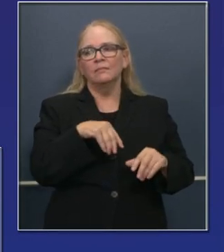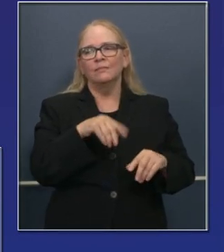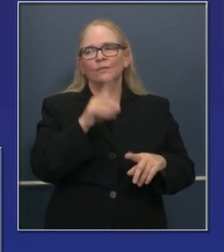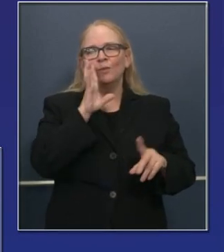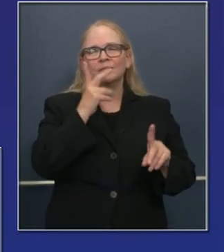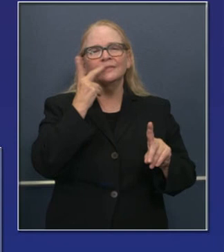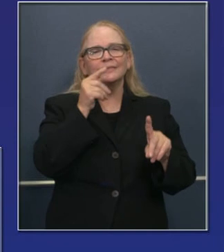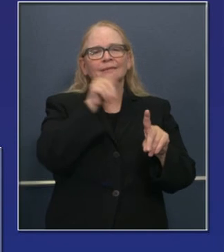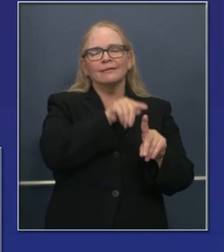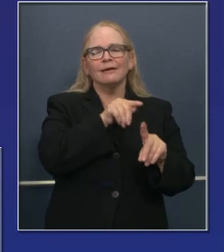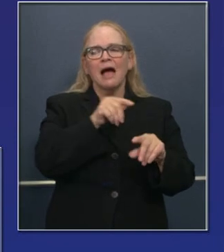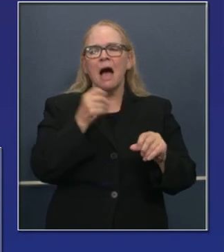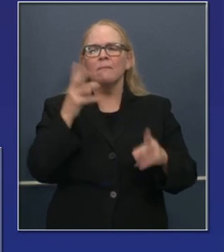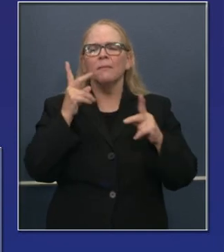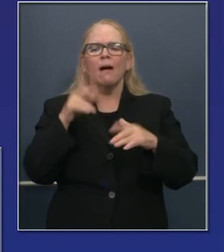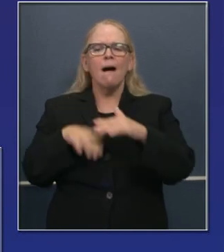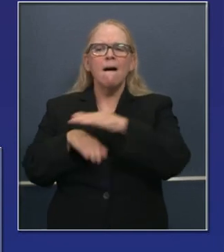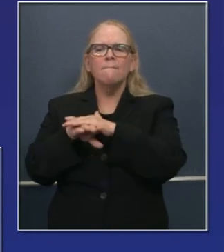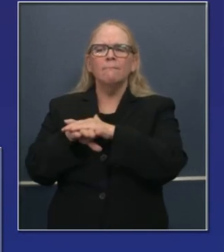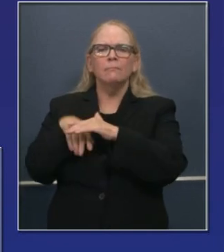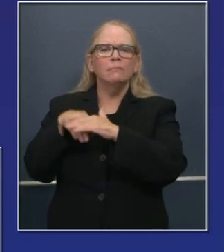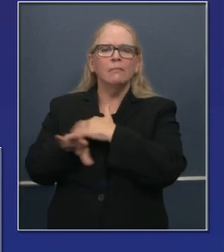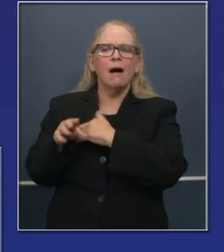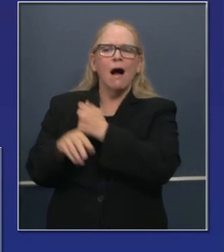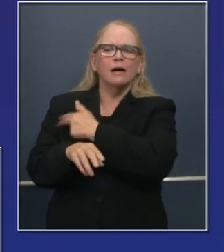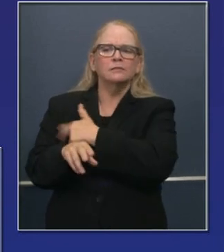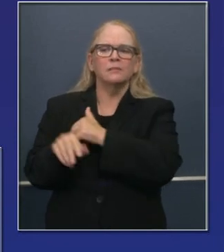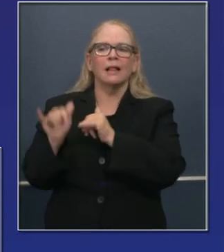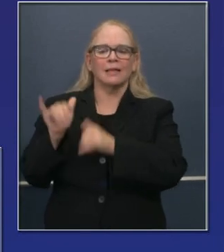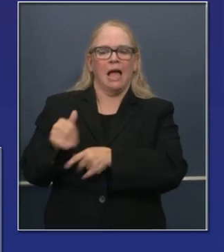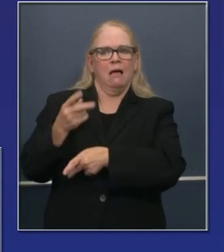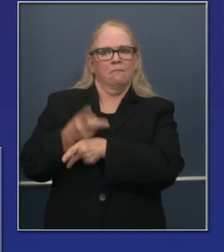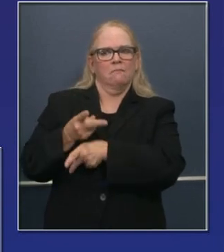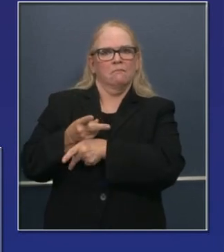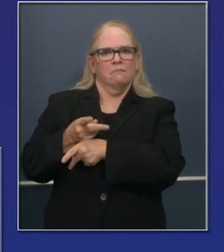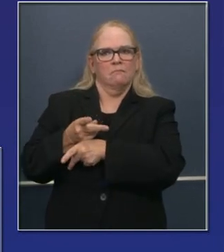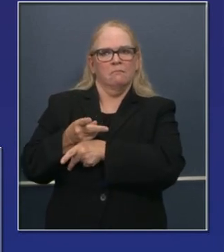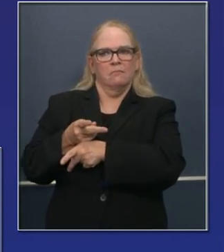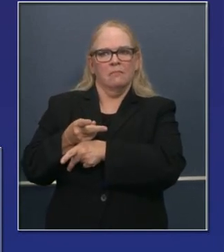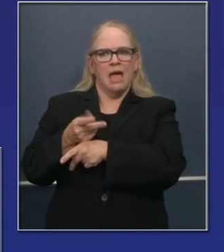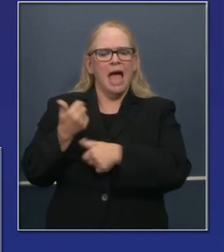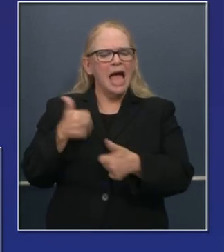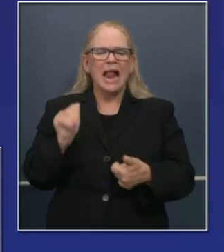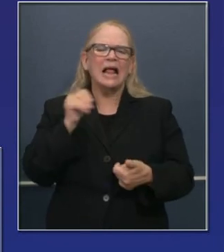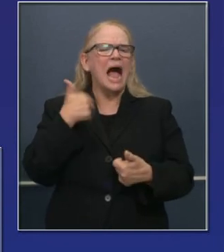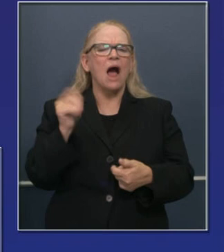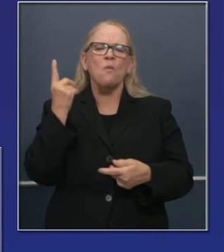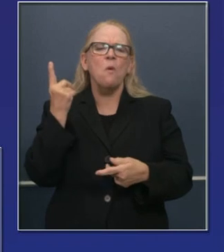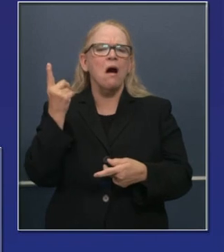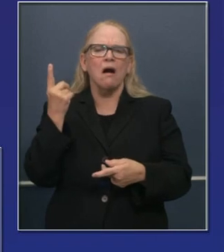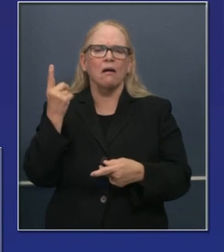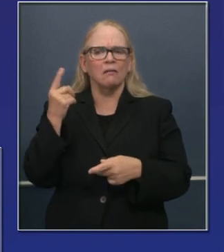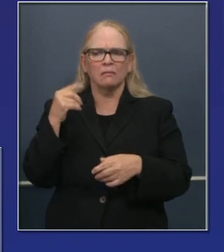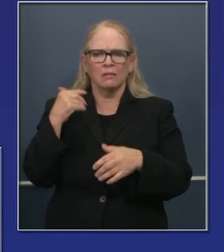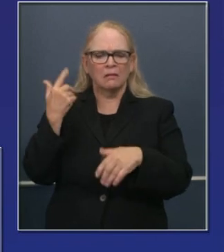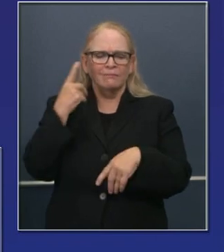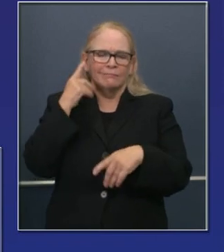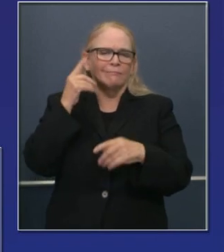8%. Pueden ver 9% en las últimas semanas. Señales alentadoras.